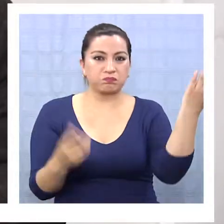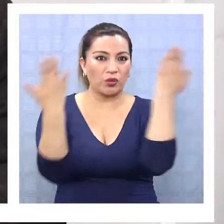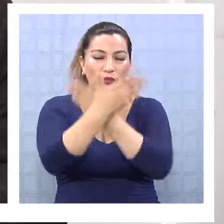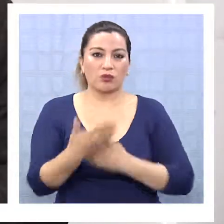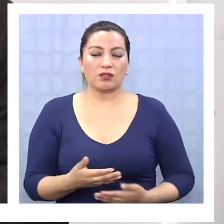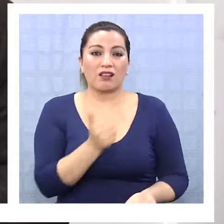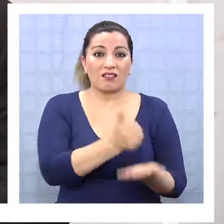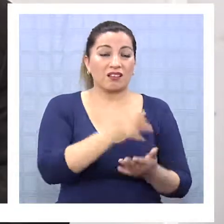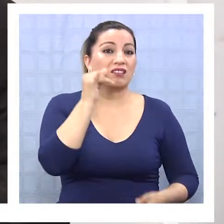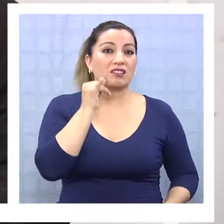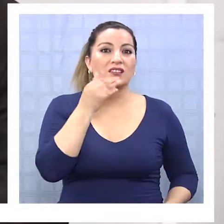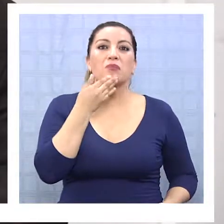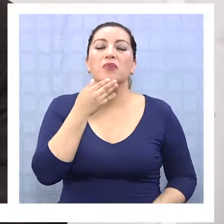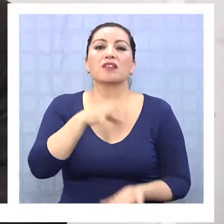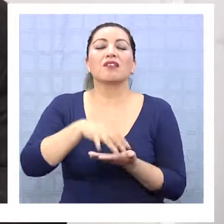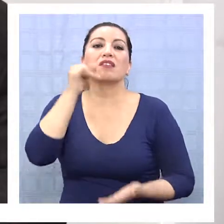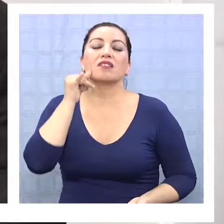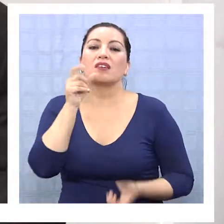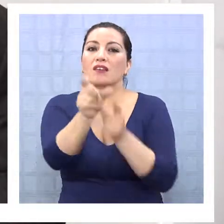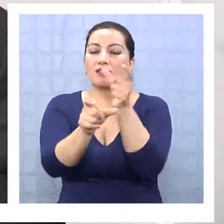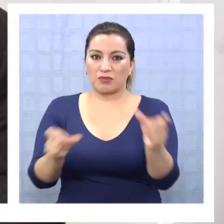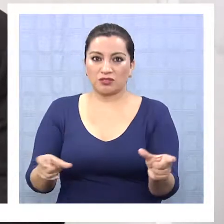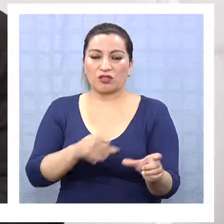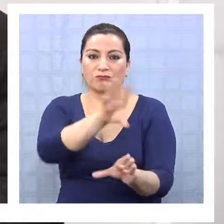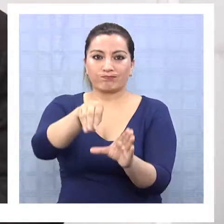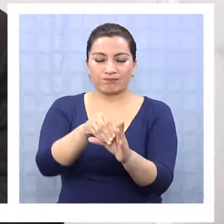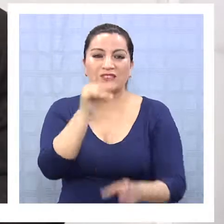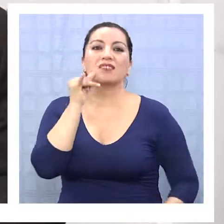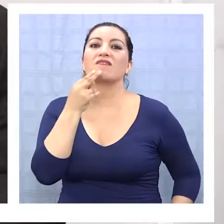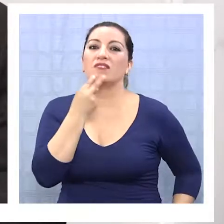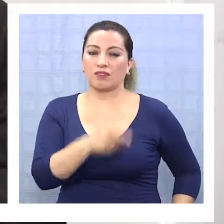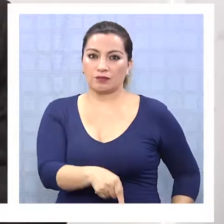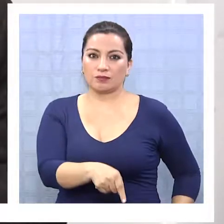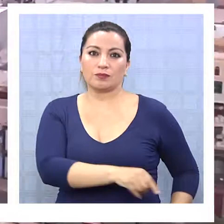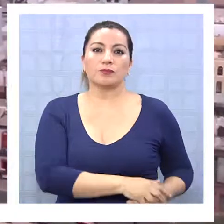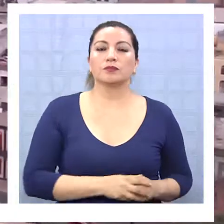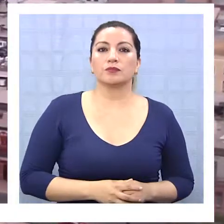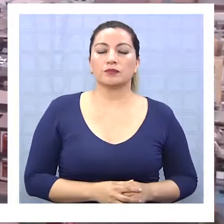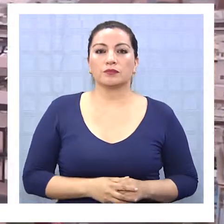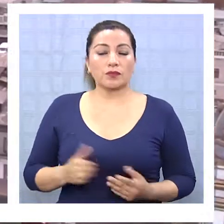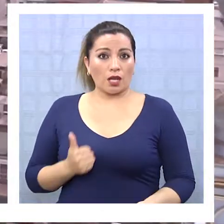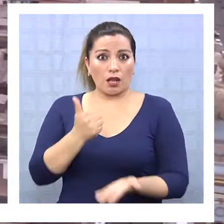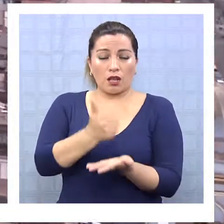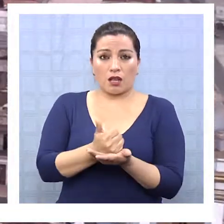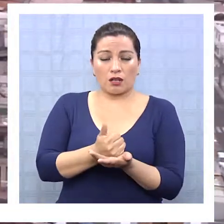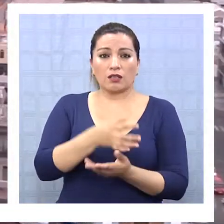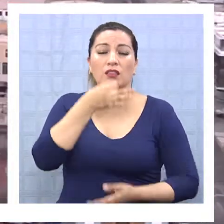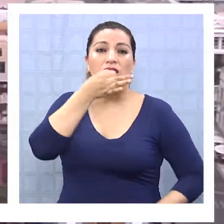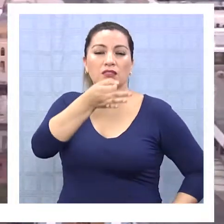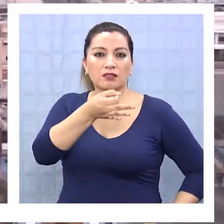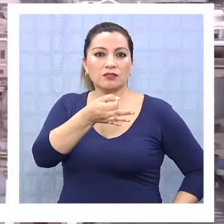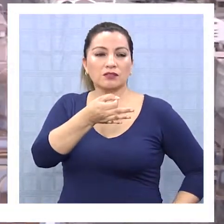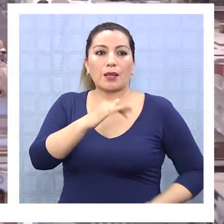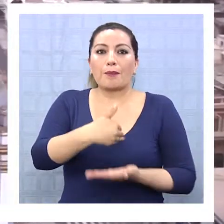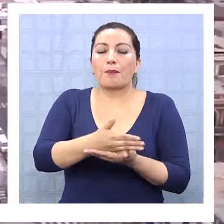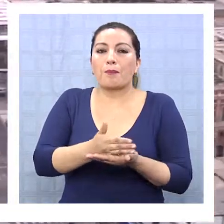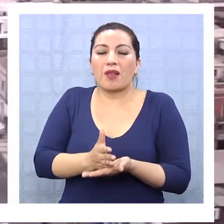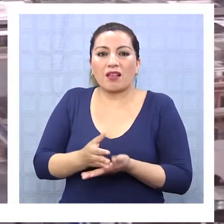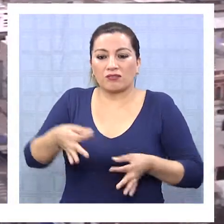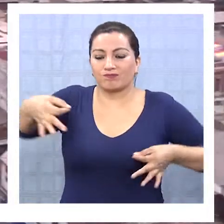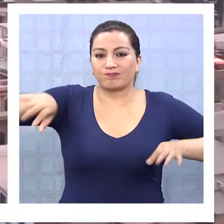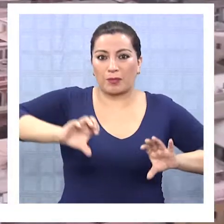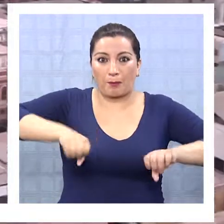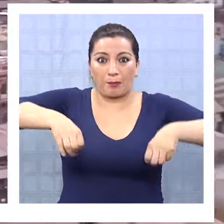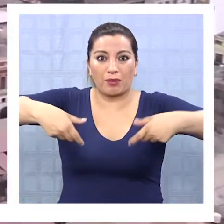alcalde de Iquique, le va mal a la ciudad de Iquique y a todas las personas que habitamos en la ciudad de Iquique. El alcalde insiste en que el plano